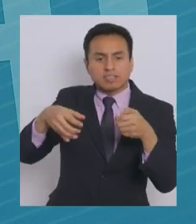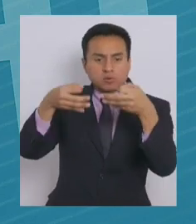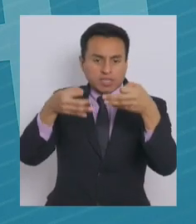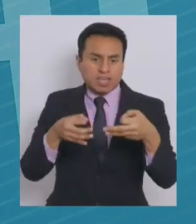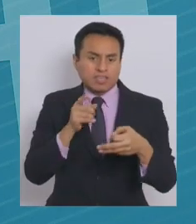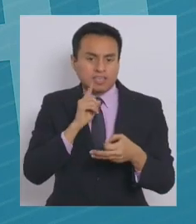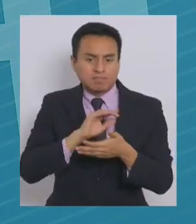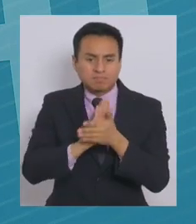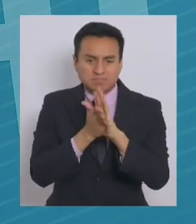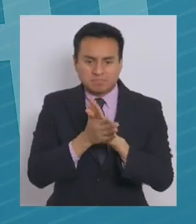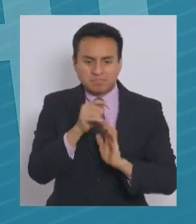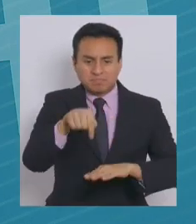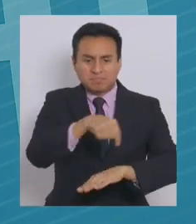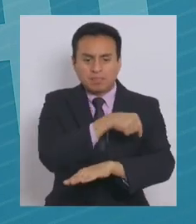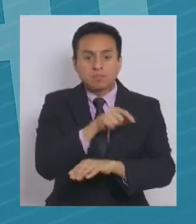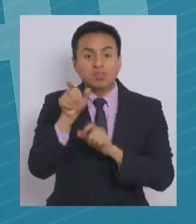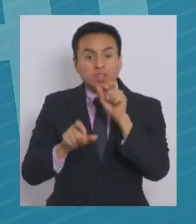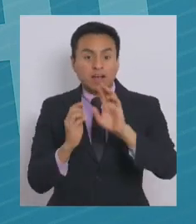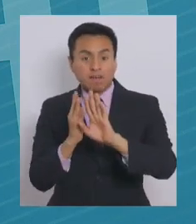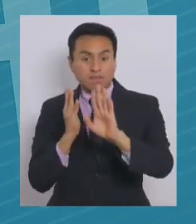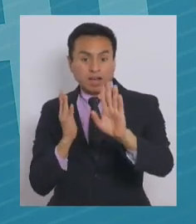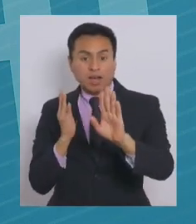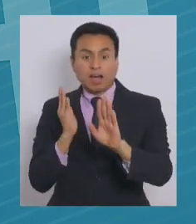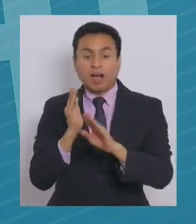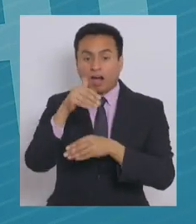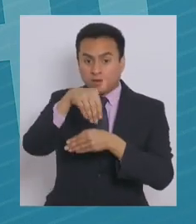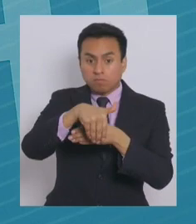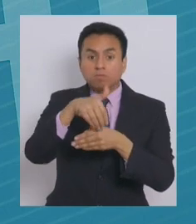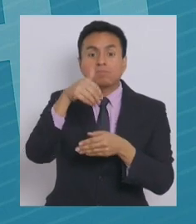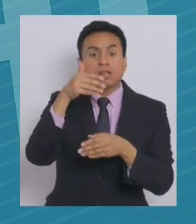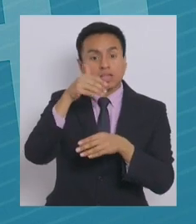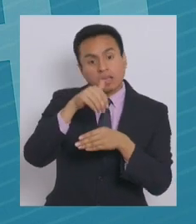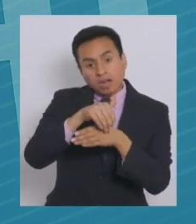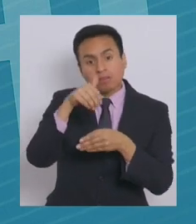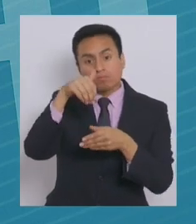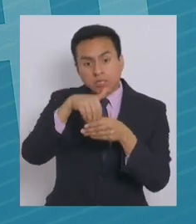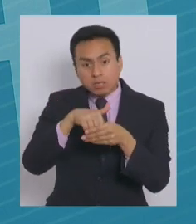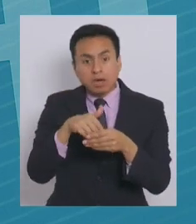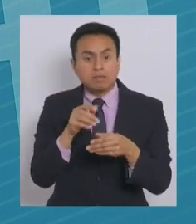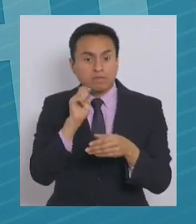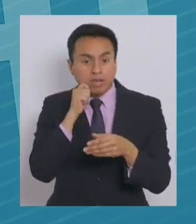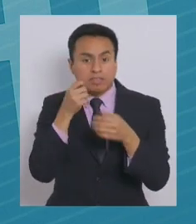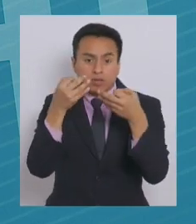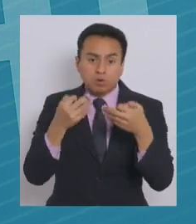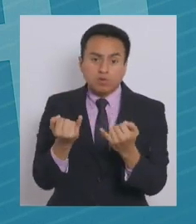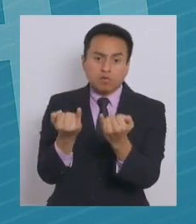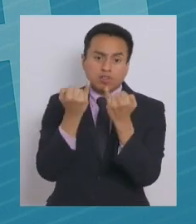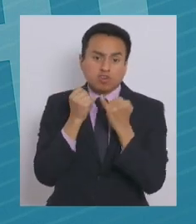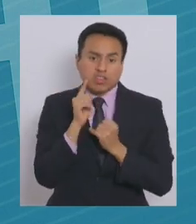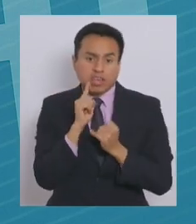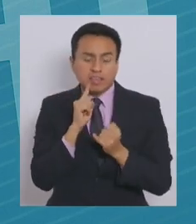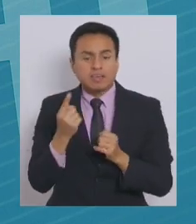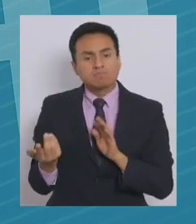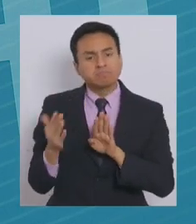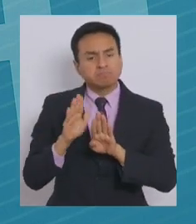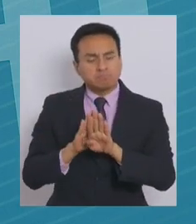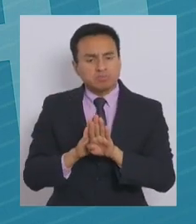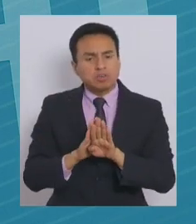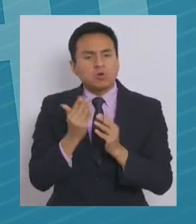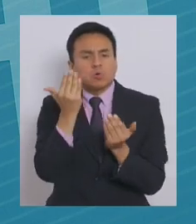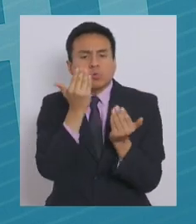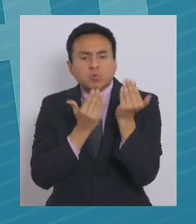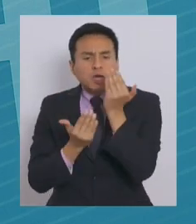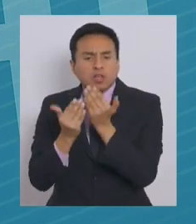uno de ellos. Todo esto para que las personas que vayan durante el día se sientan seguras, que tengan la información, que se sientan respaldadas, cuidadas,